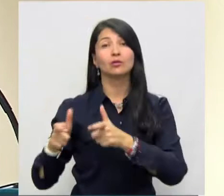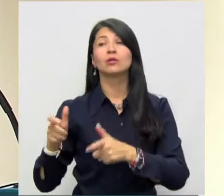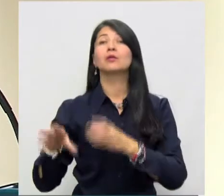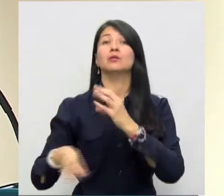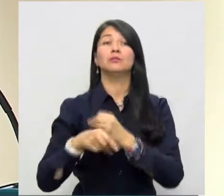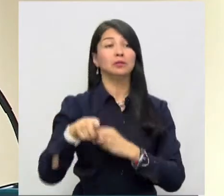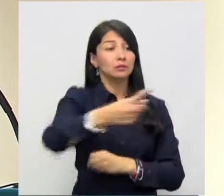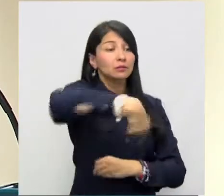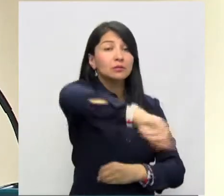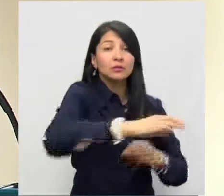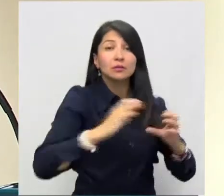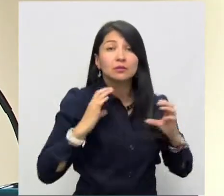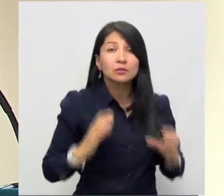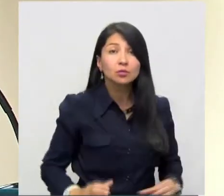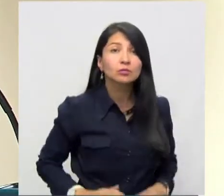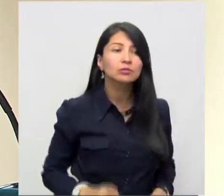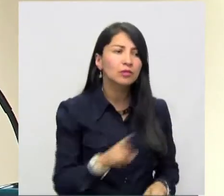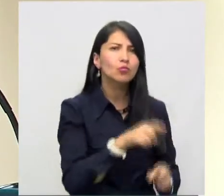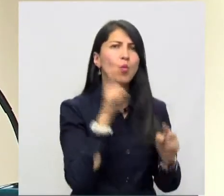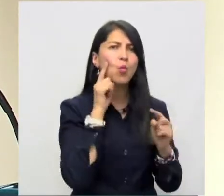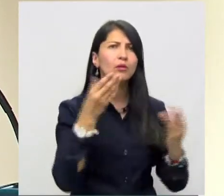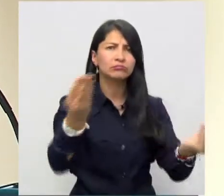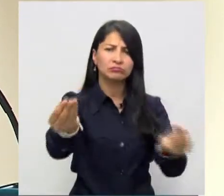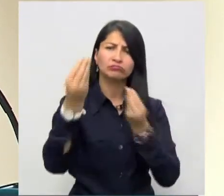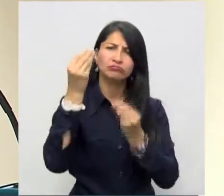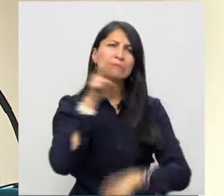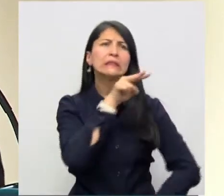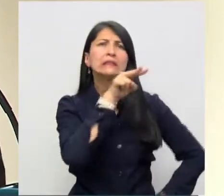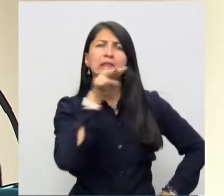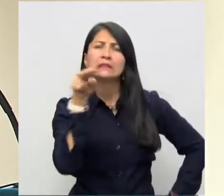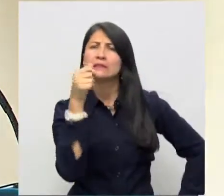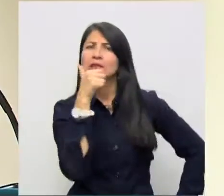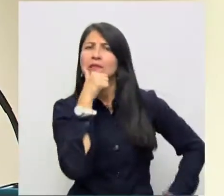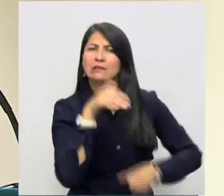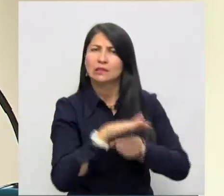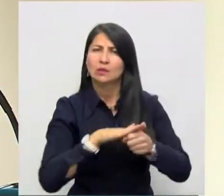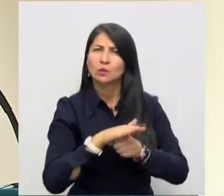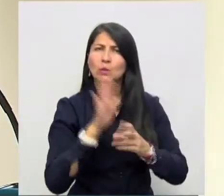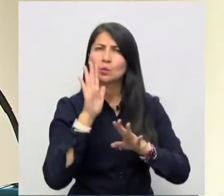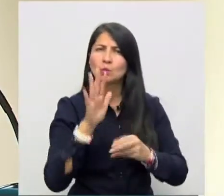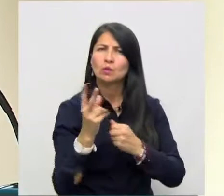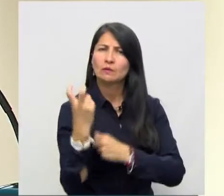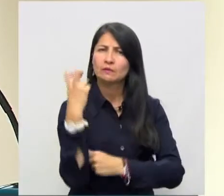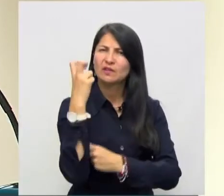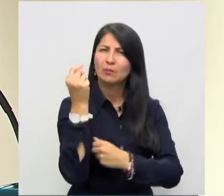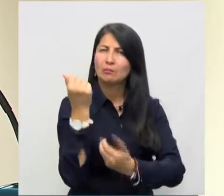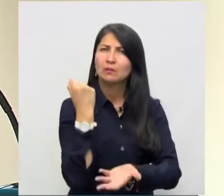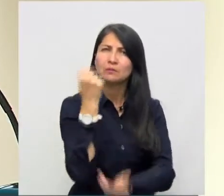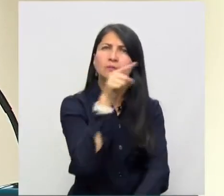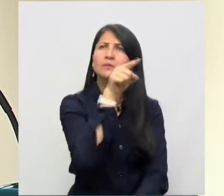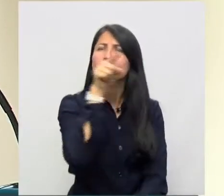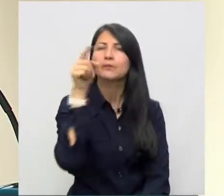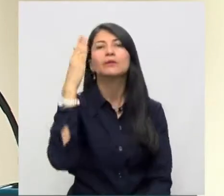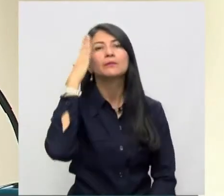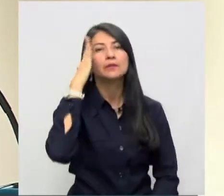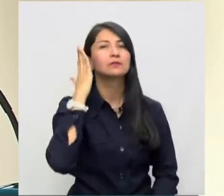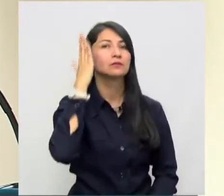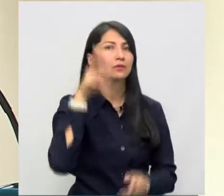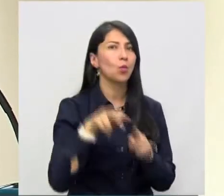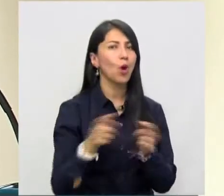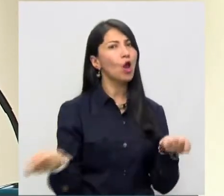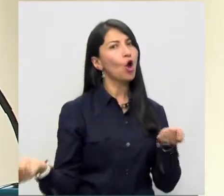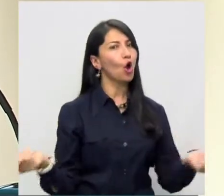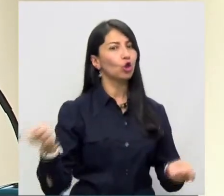la ciudadanía disponen de un panorama completo de la situación fiscal del país. El Congreso para ejercer su control